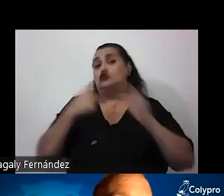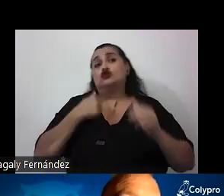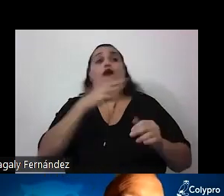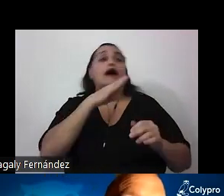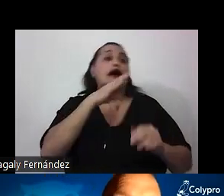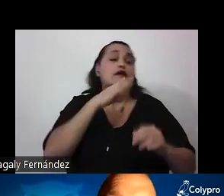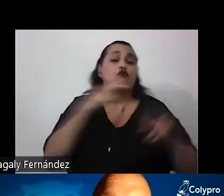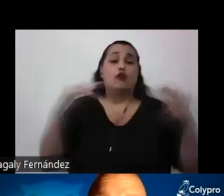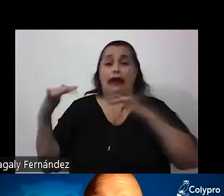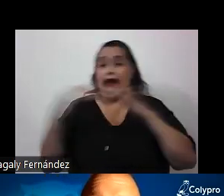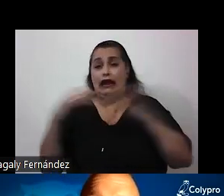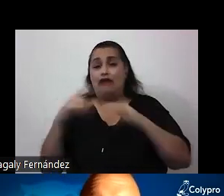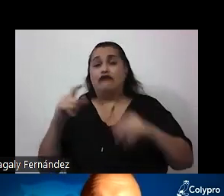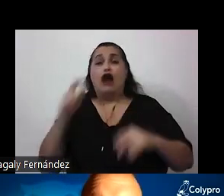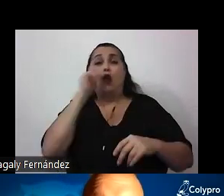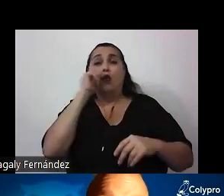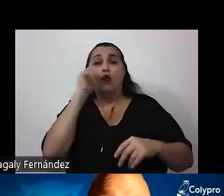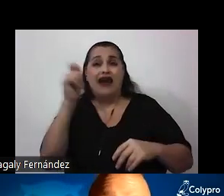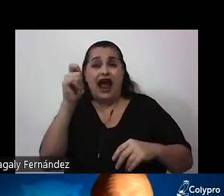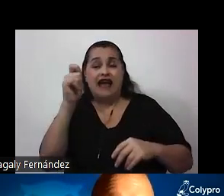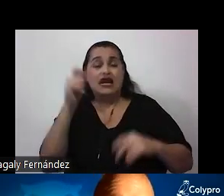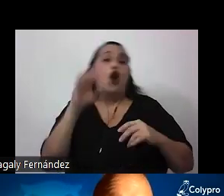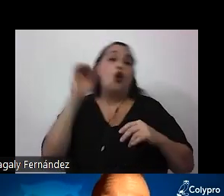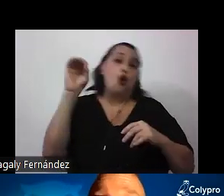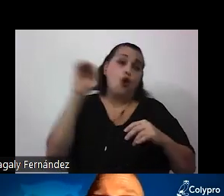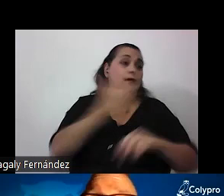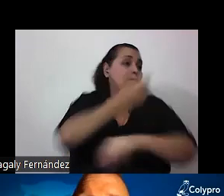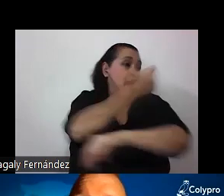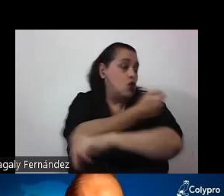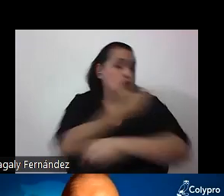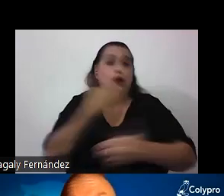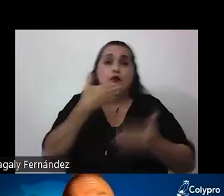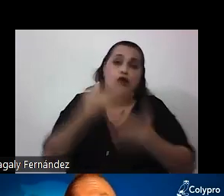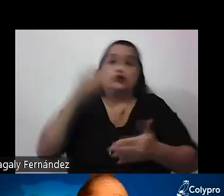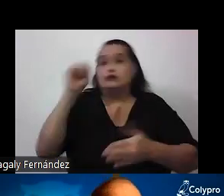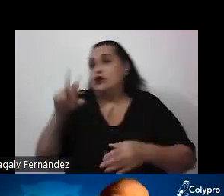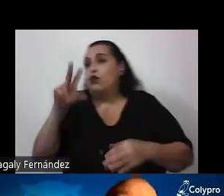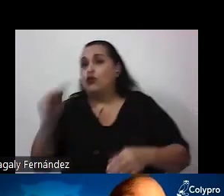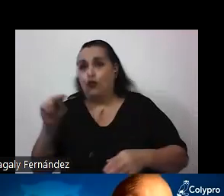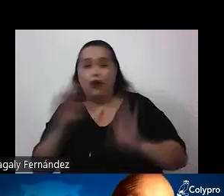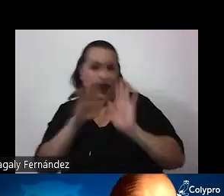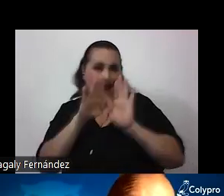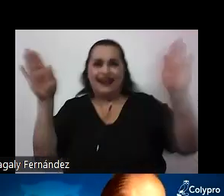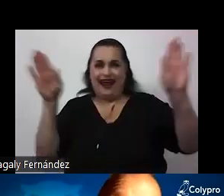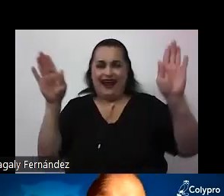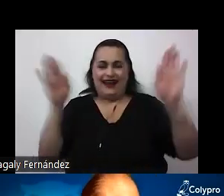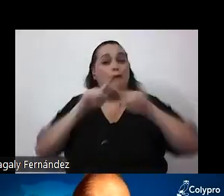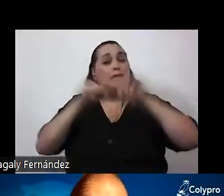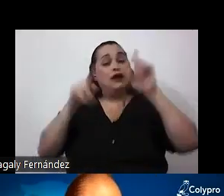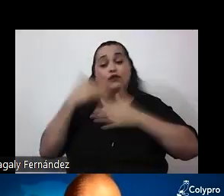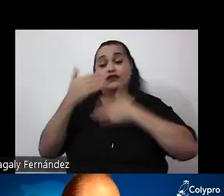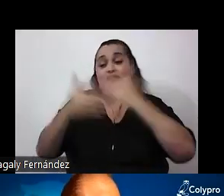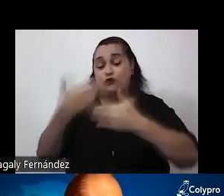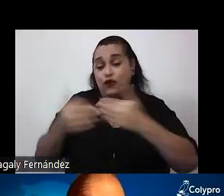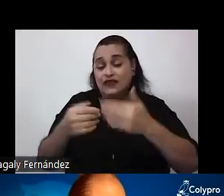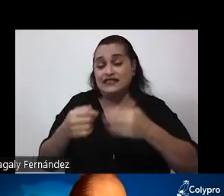hablando de la conveniencia o no de la vacunación. Es muy general. Pero luego hay cuestiones que son específicas